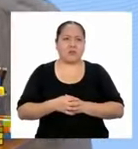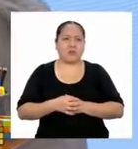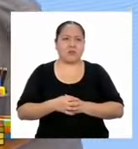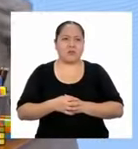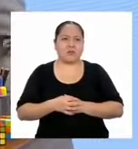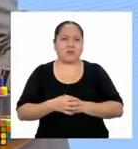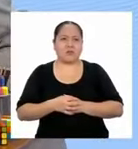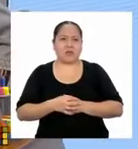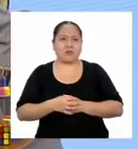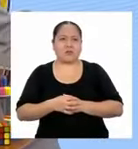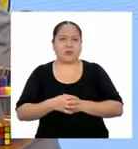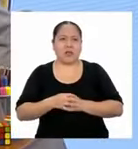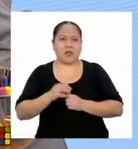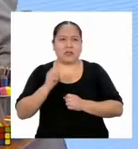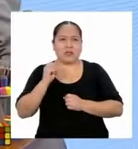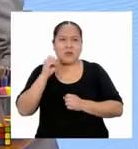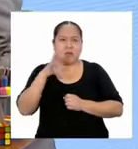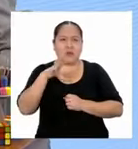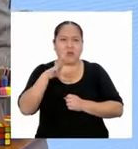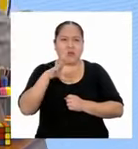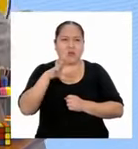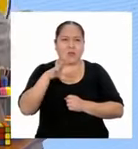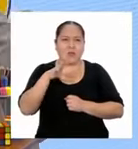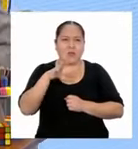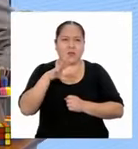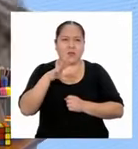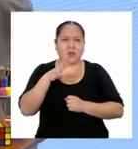¡Está prendido!